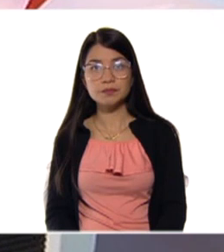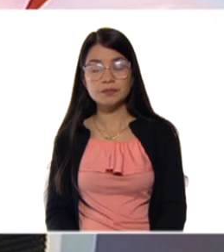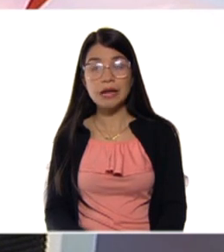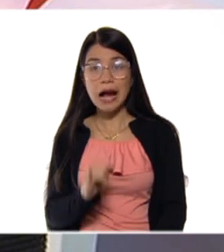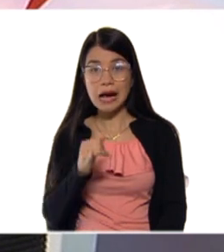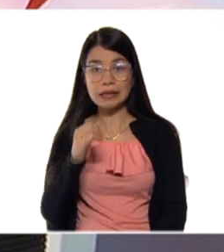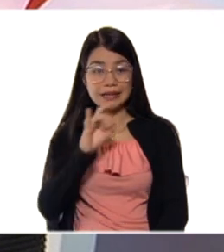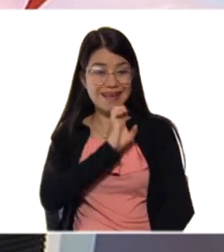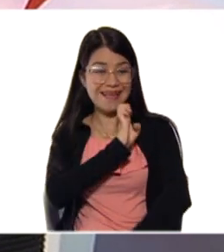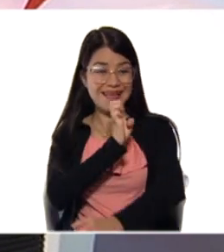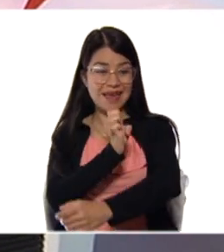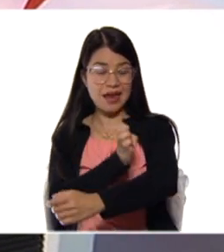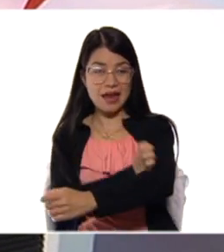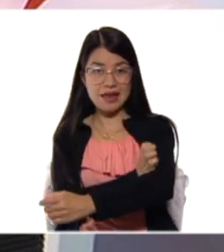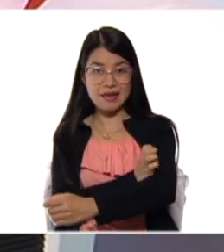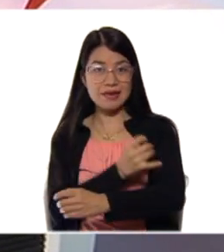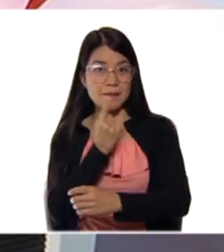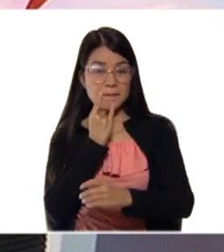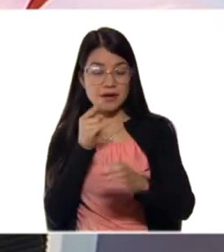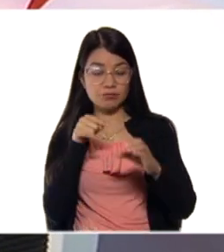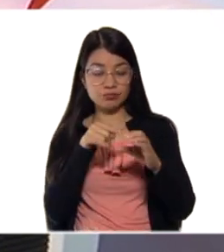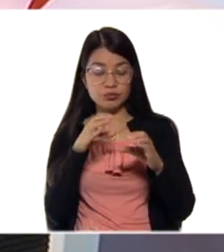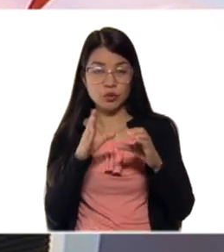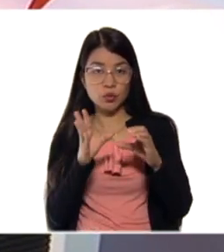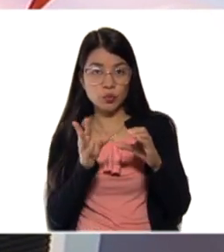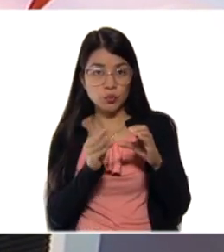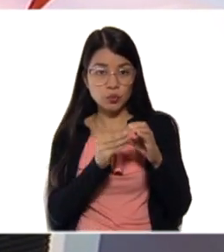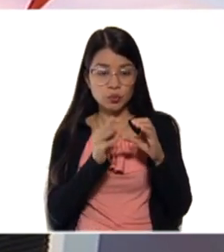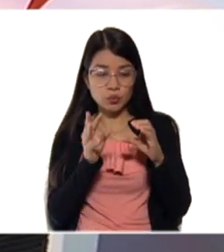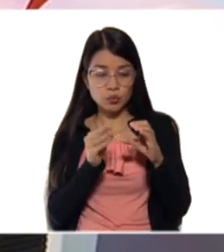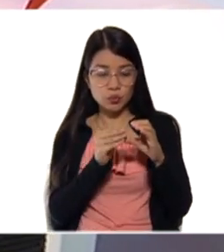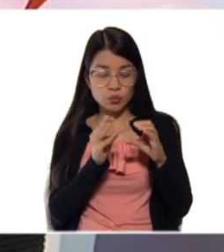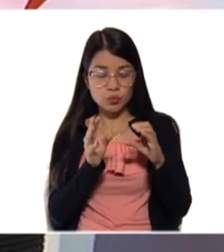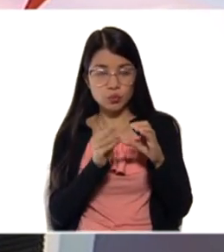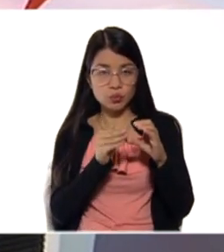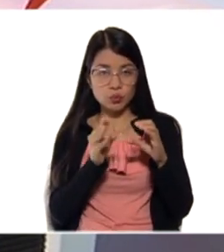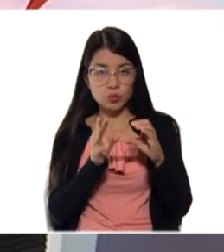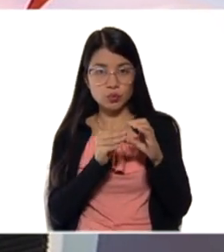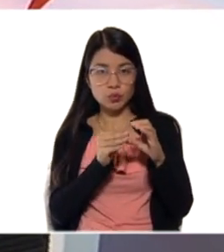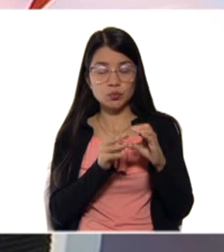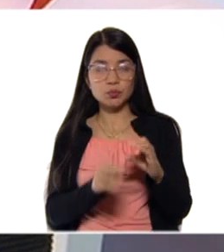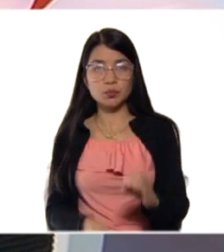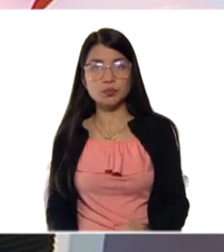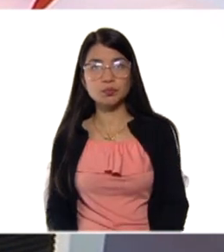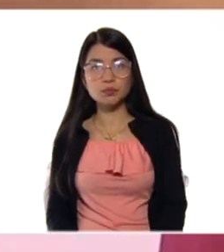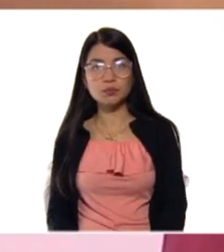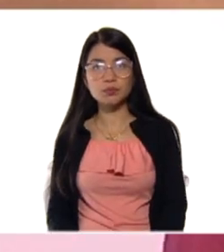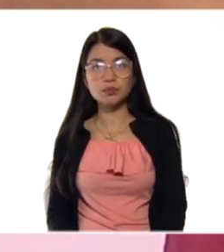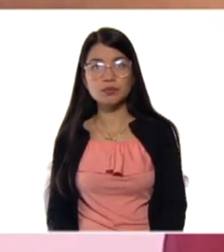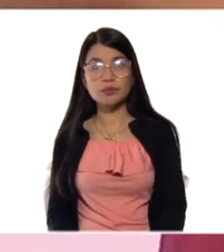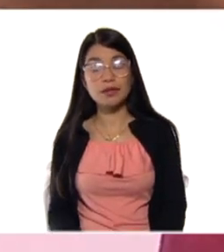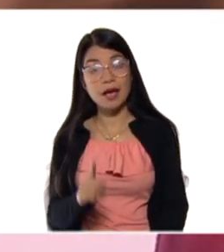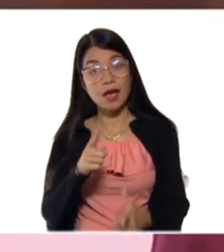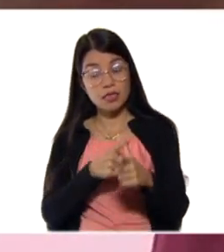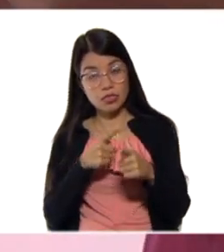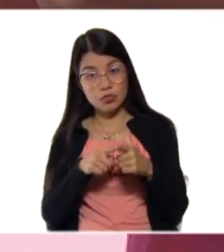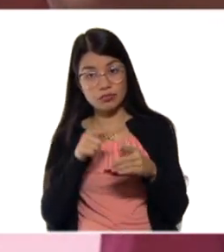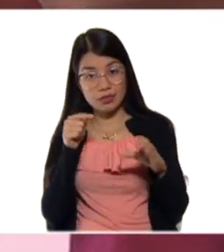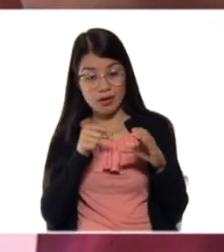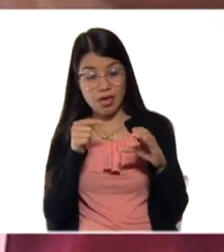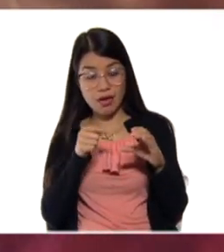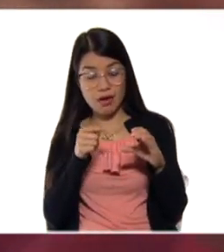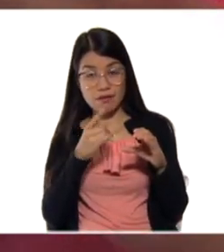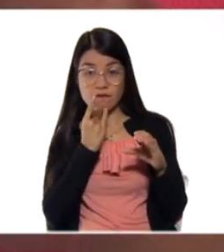energía a partir de una reacción, ¿sí? Entonces, esta batería tiene unos